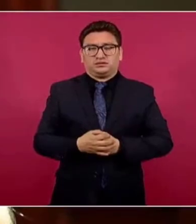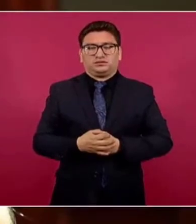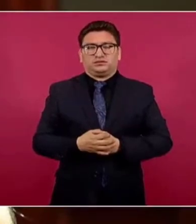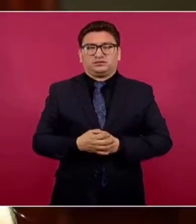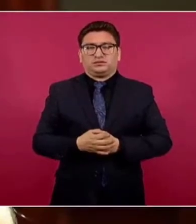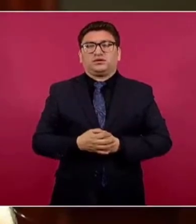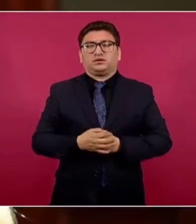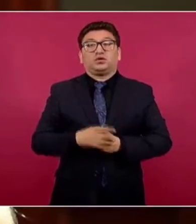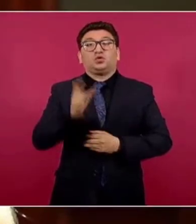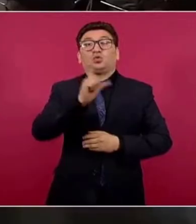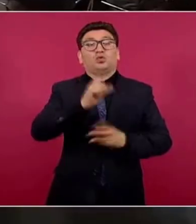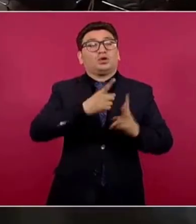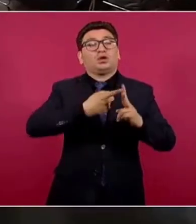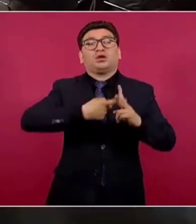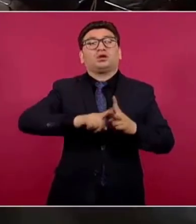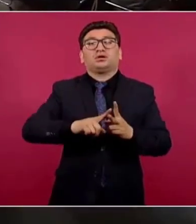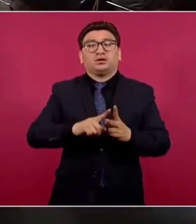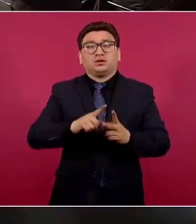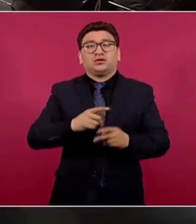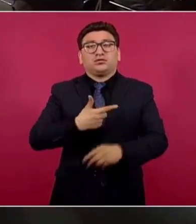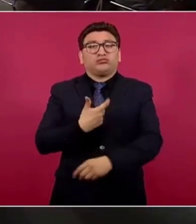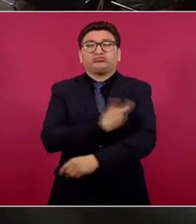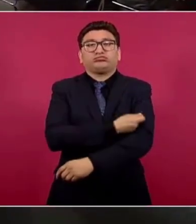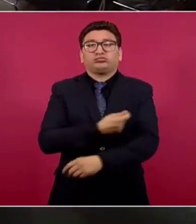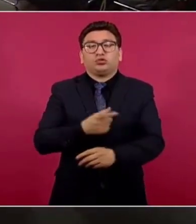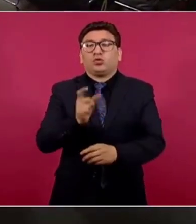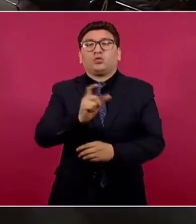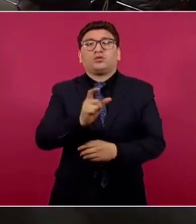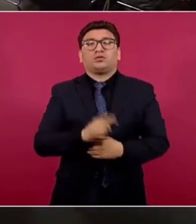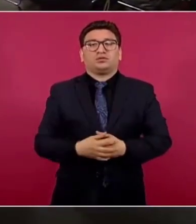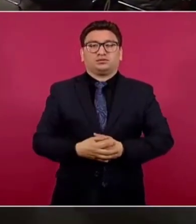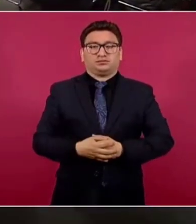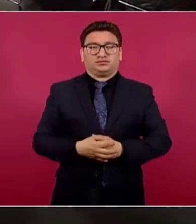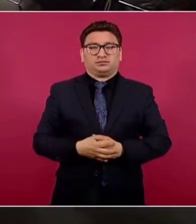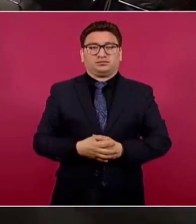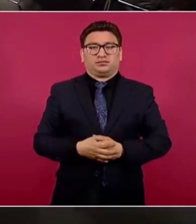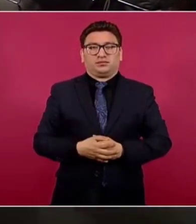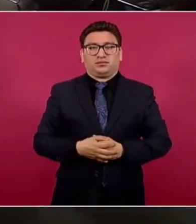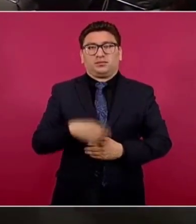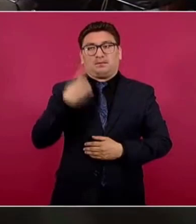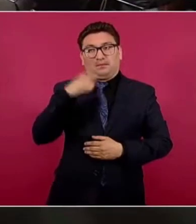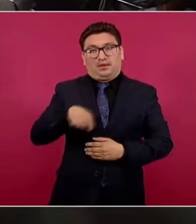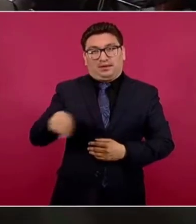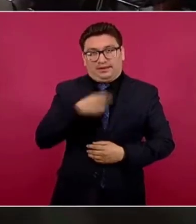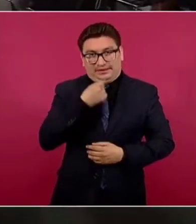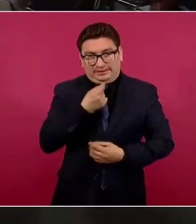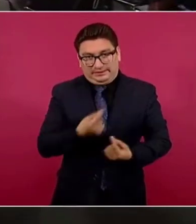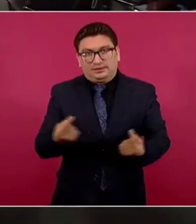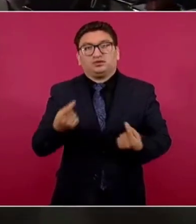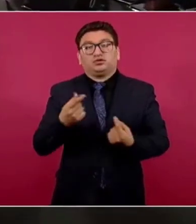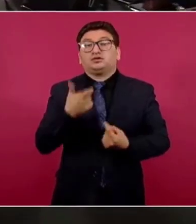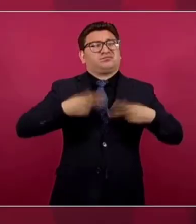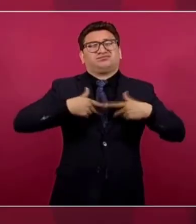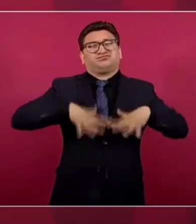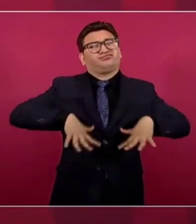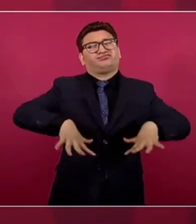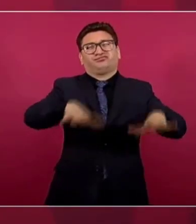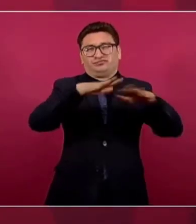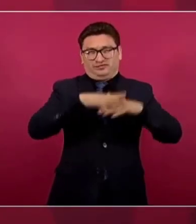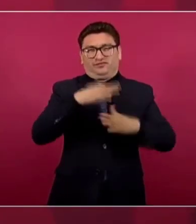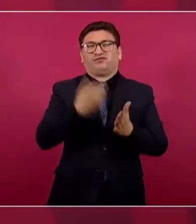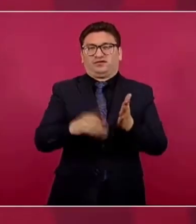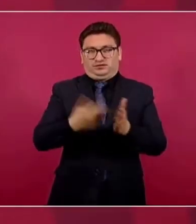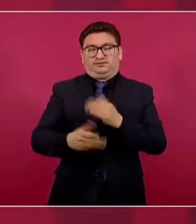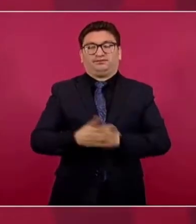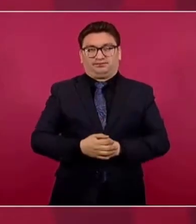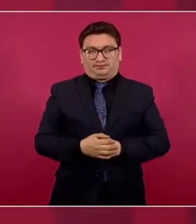cuándo iniciaría esta vacunación para los niños y cuánto se invirtió. También